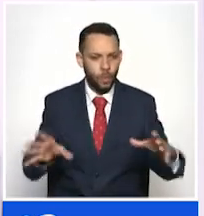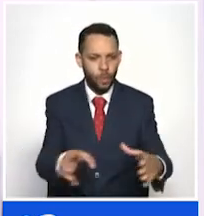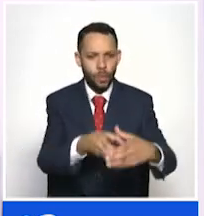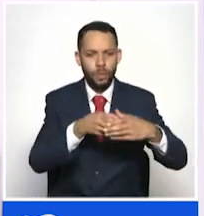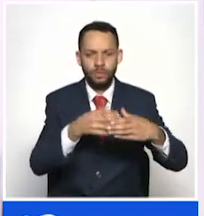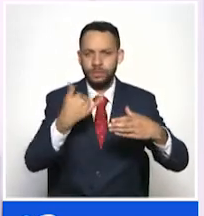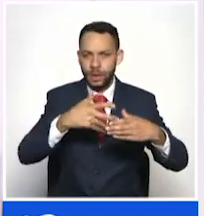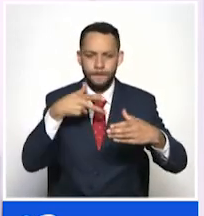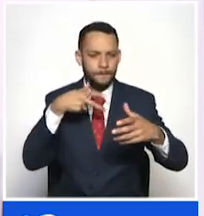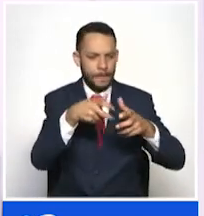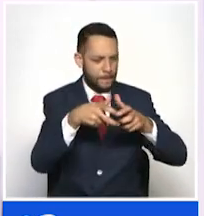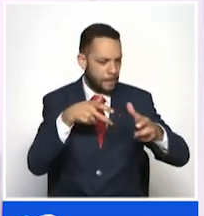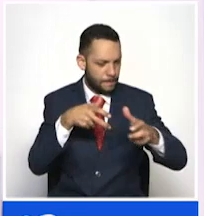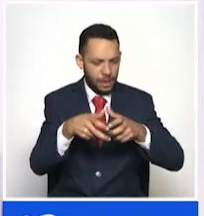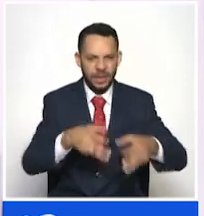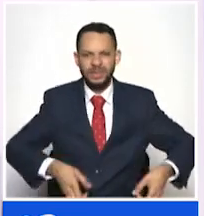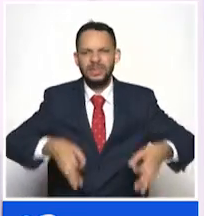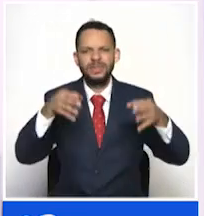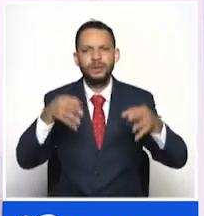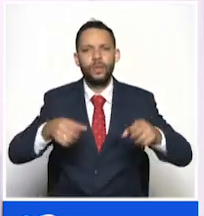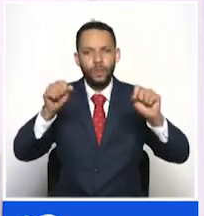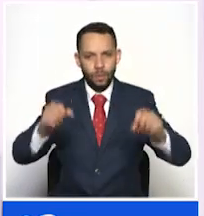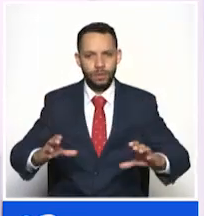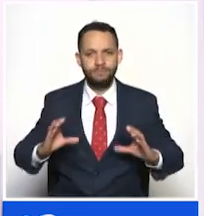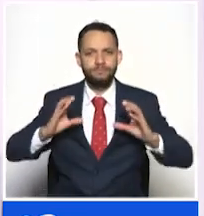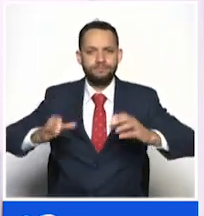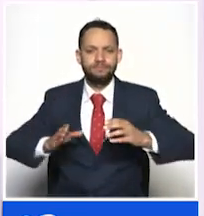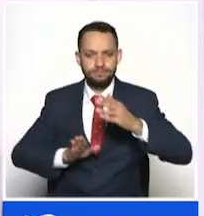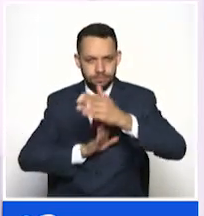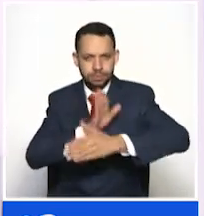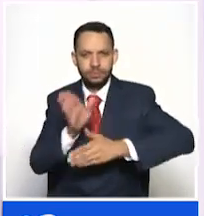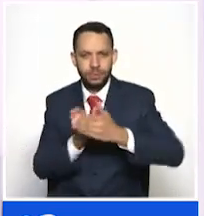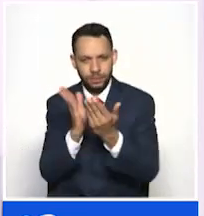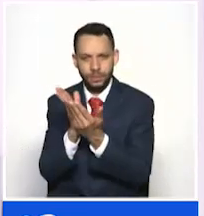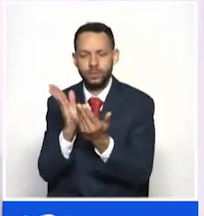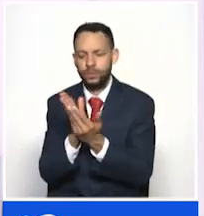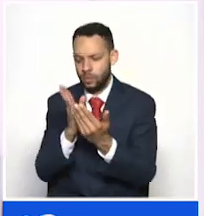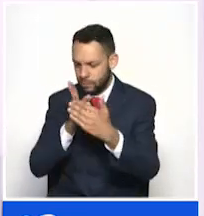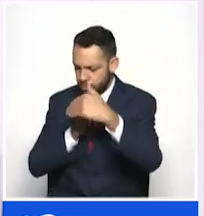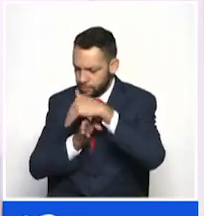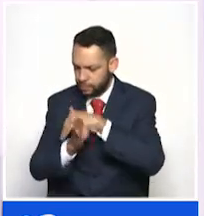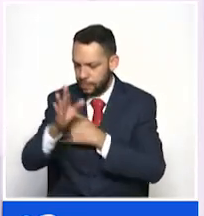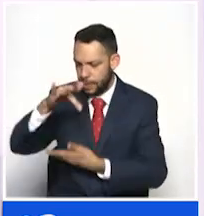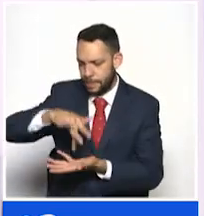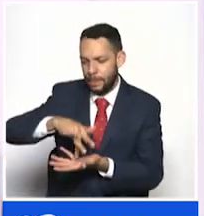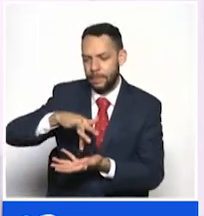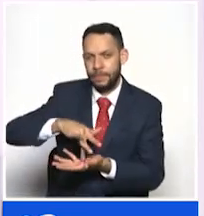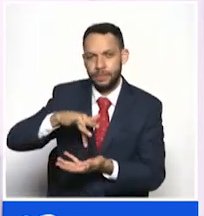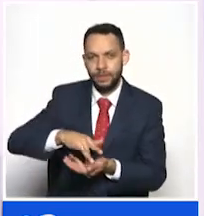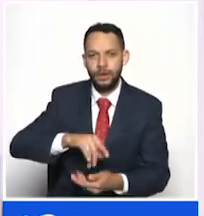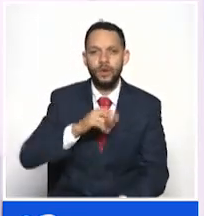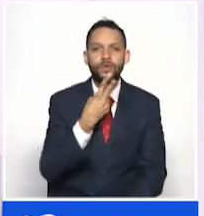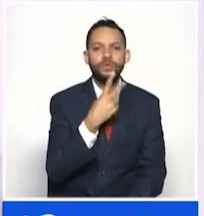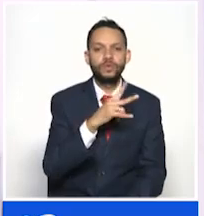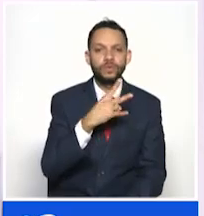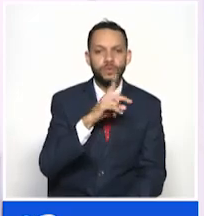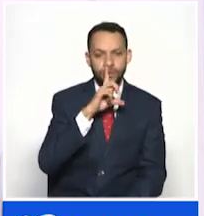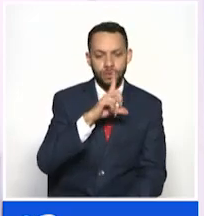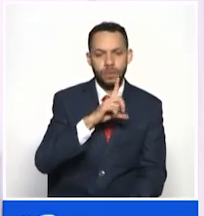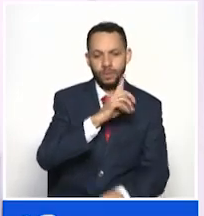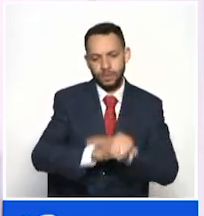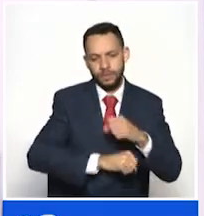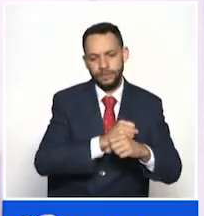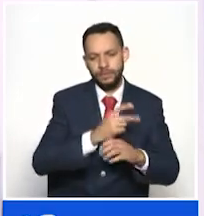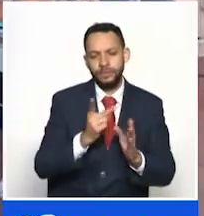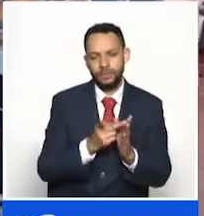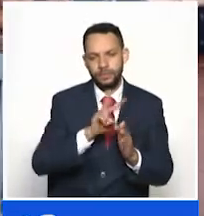-19 lo que da la garantía de protección a la población académica para el regreso a clases desde el 12 de julio del año en curso